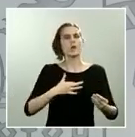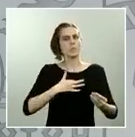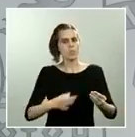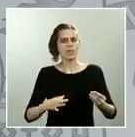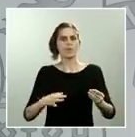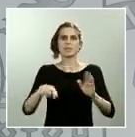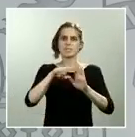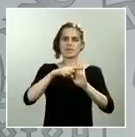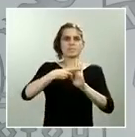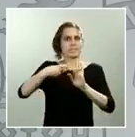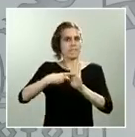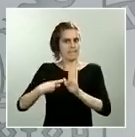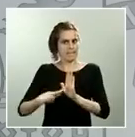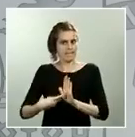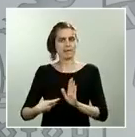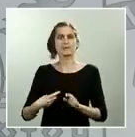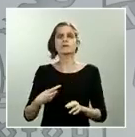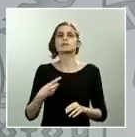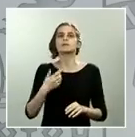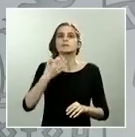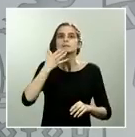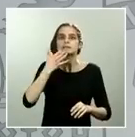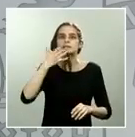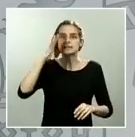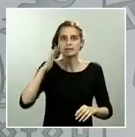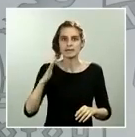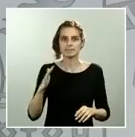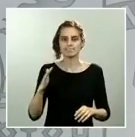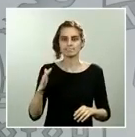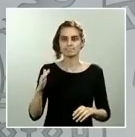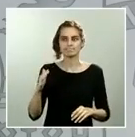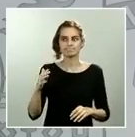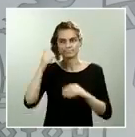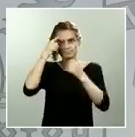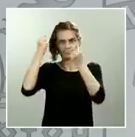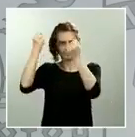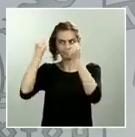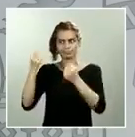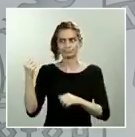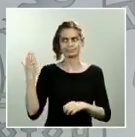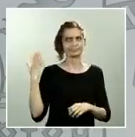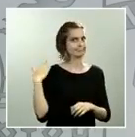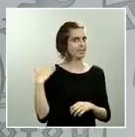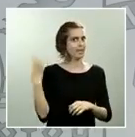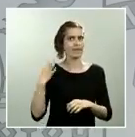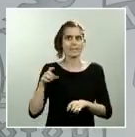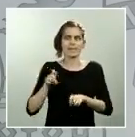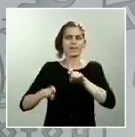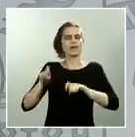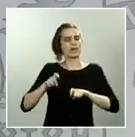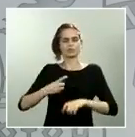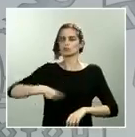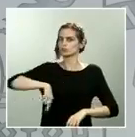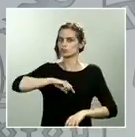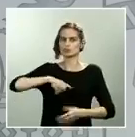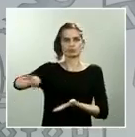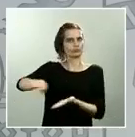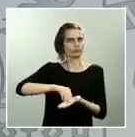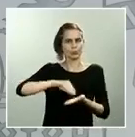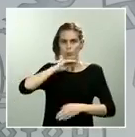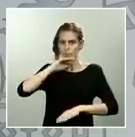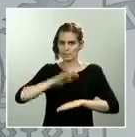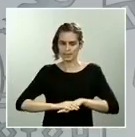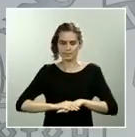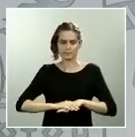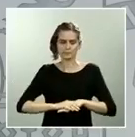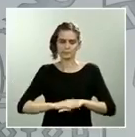aconseja retrotraerlo, igualmente también lo haremos desde la humildad, desde el conocimiento que este es un proceso de